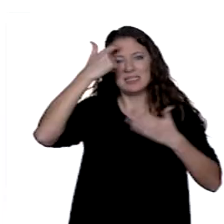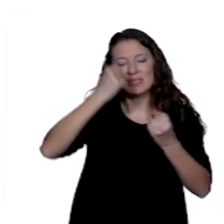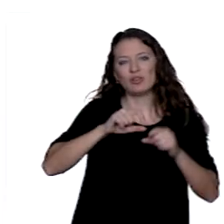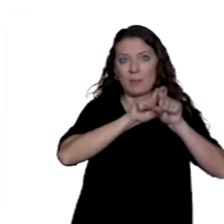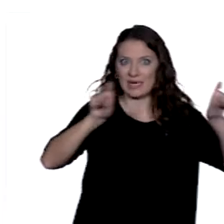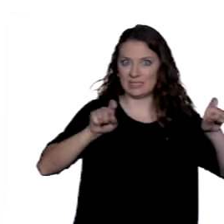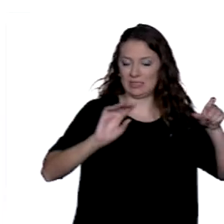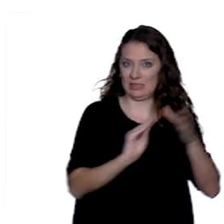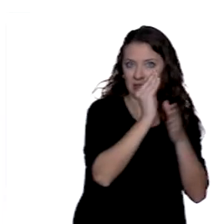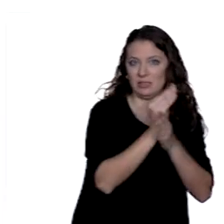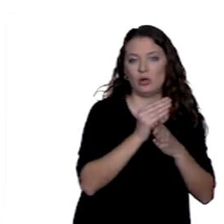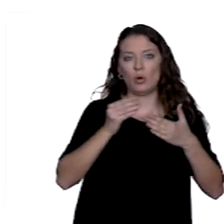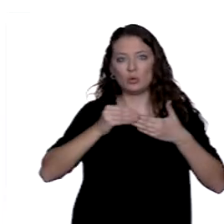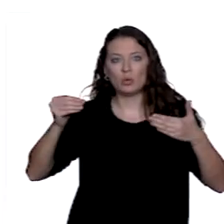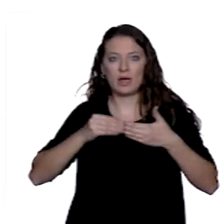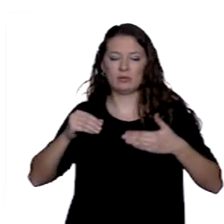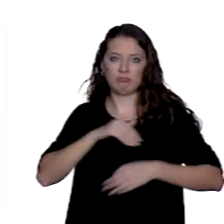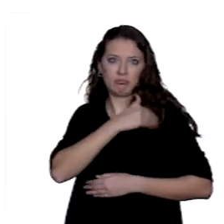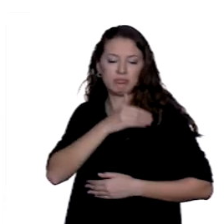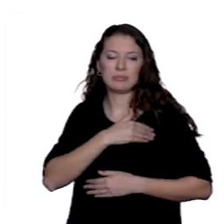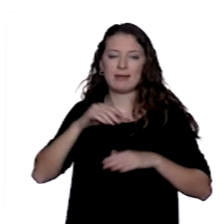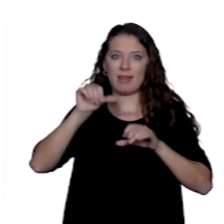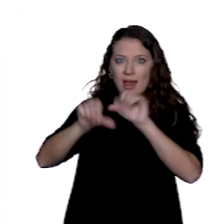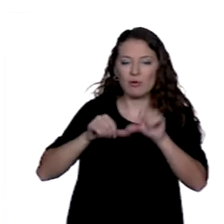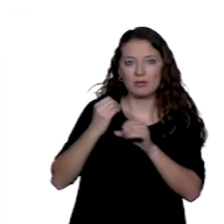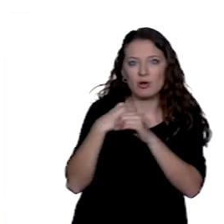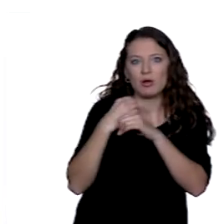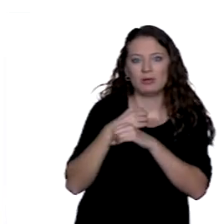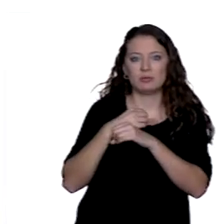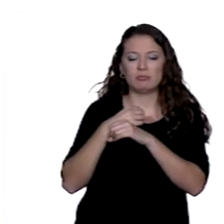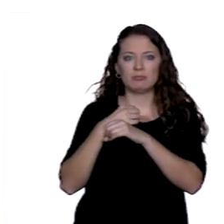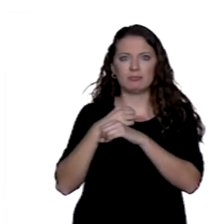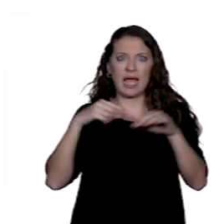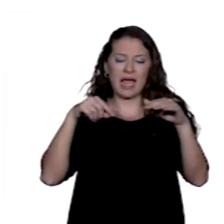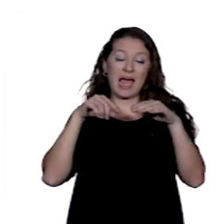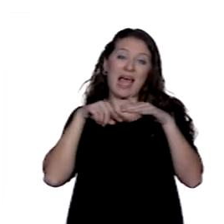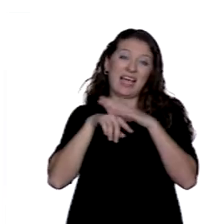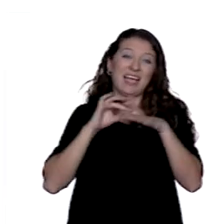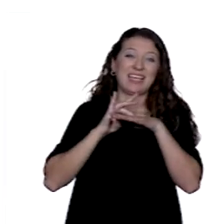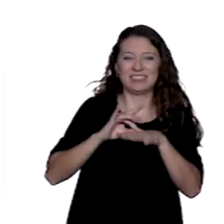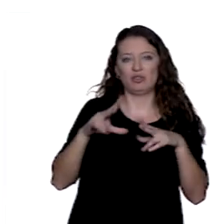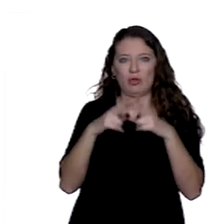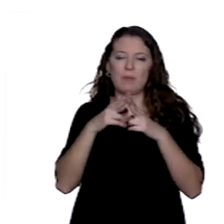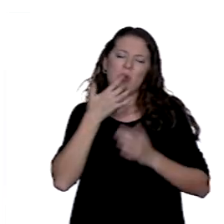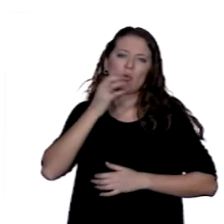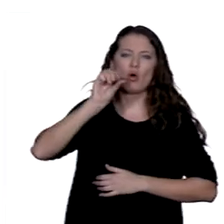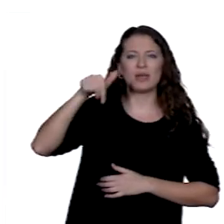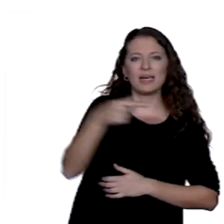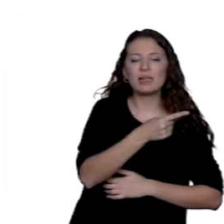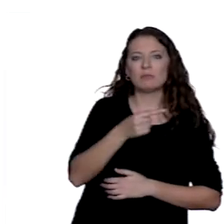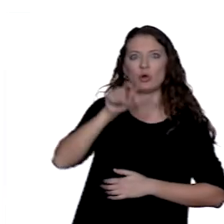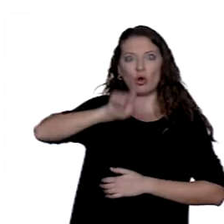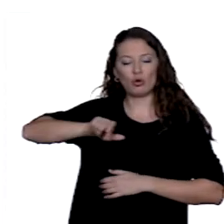usuarios, la academia, los laboratorios, distintos agentes sociales, pueden ser ONGs, consumidores,